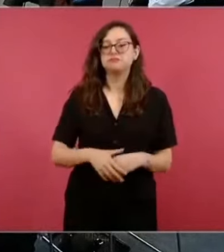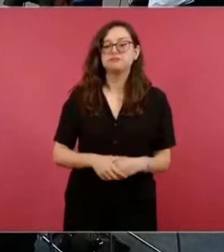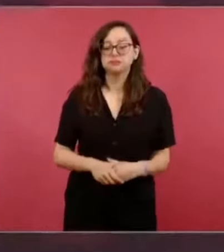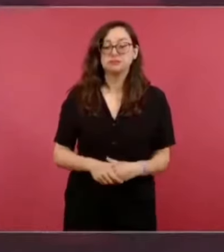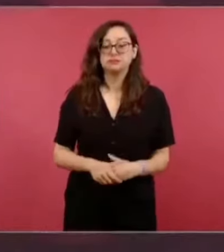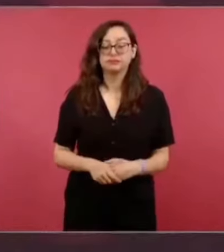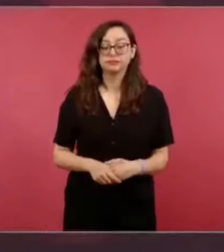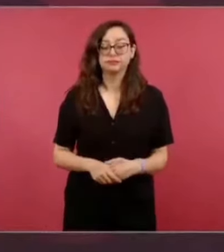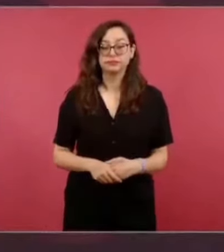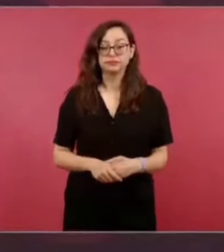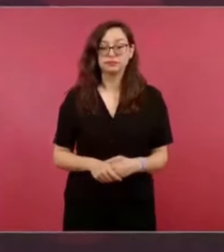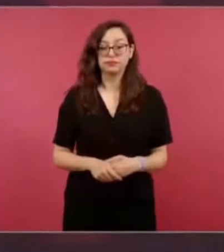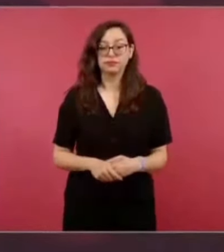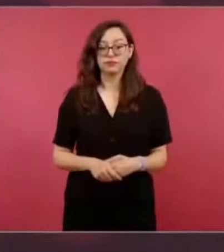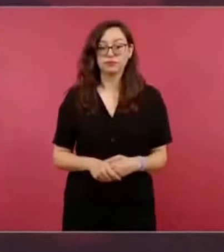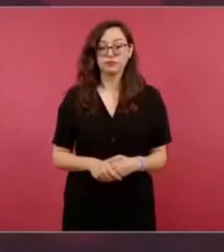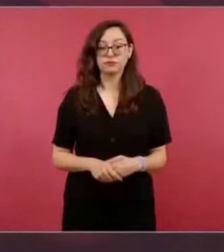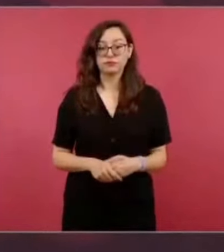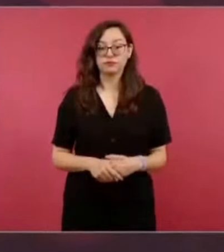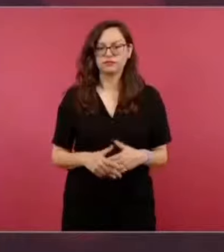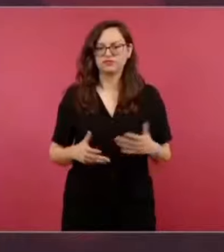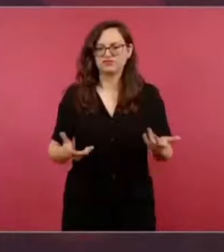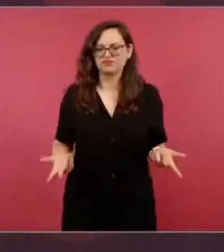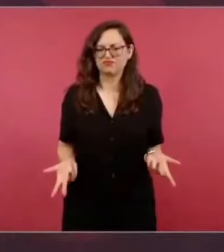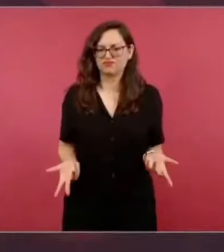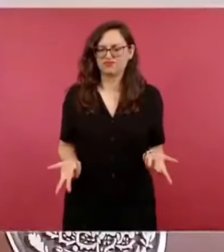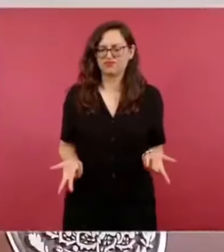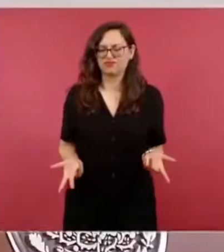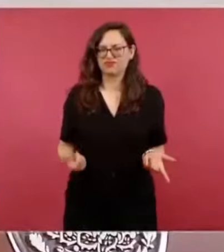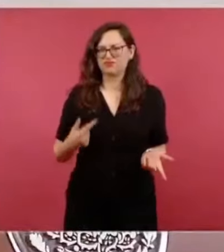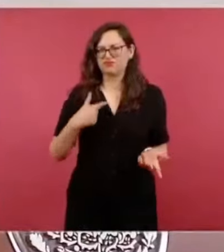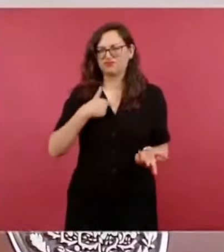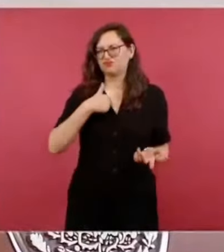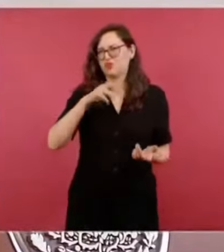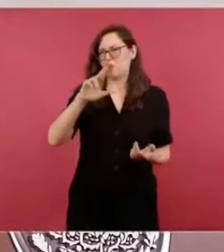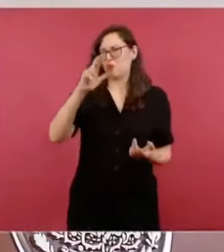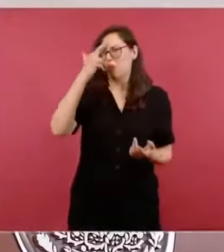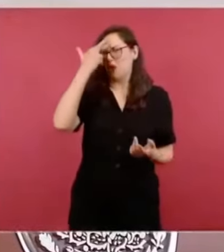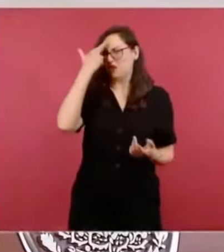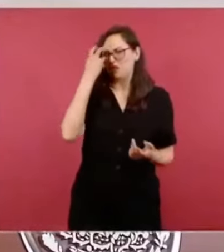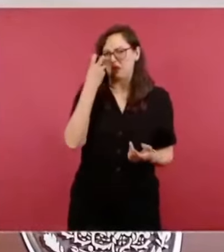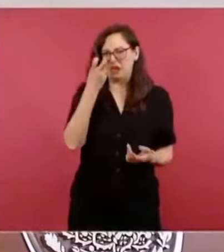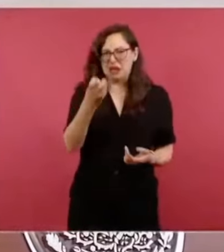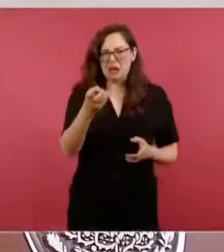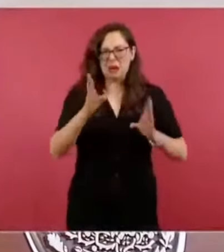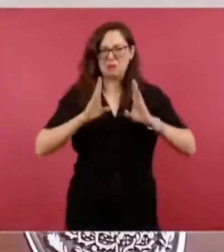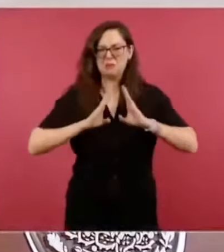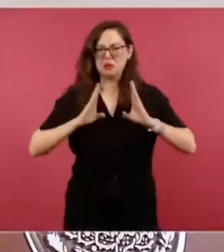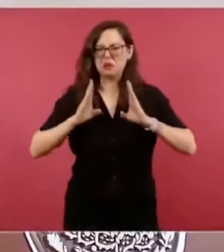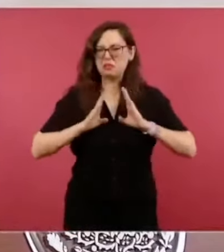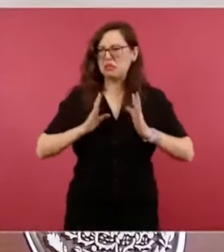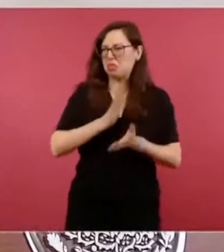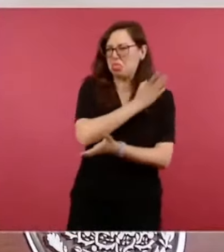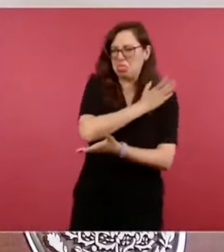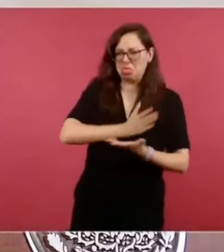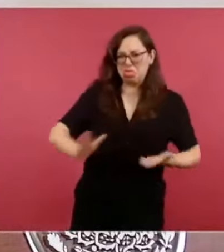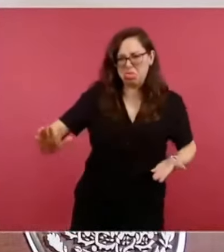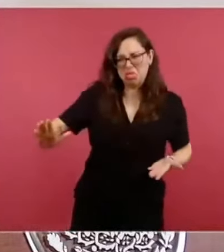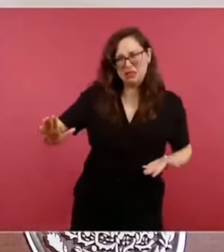no creo que haya dicho eso, pero en el caso que lo haya dicho